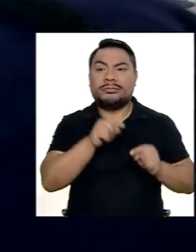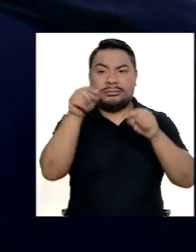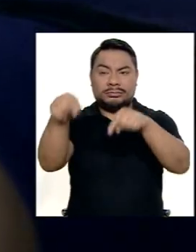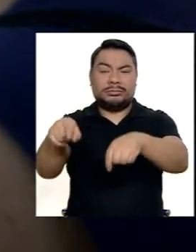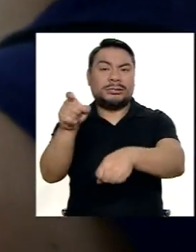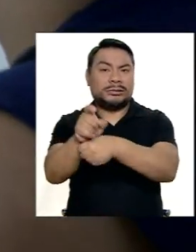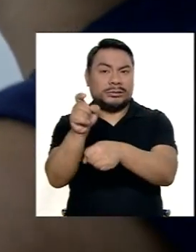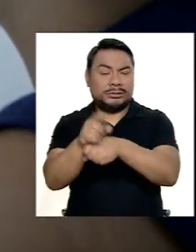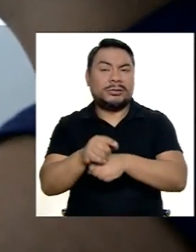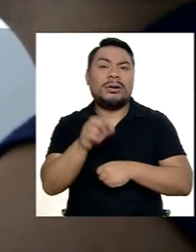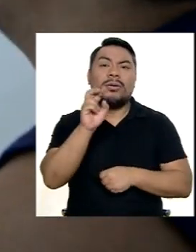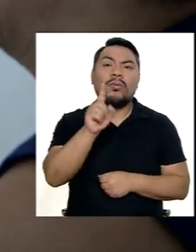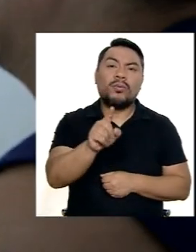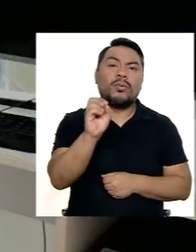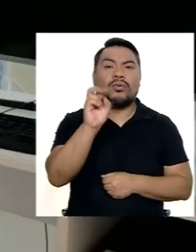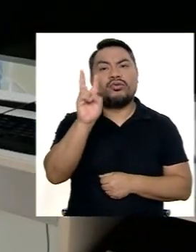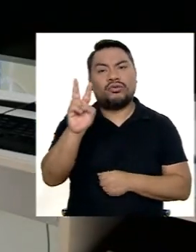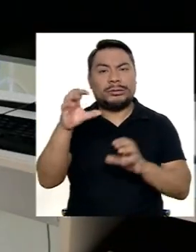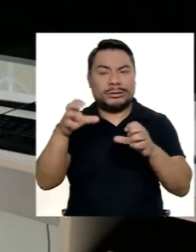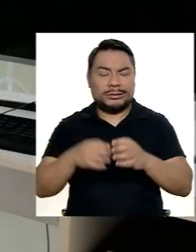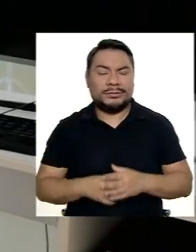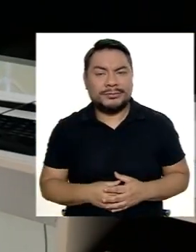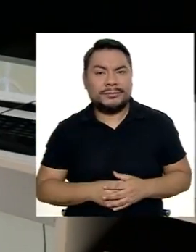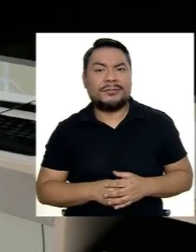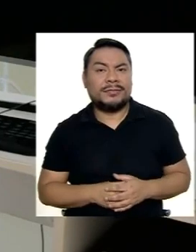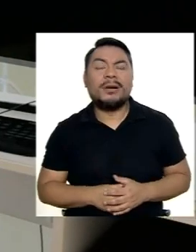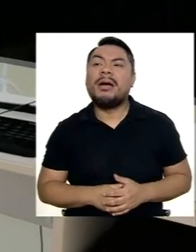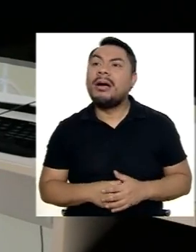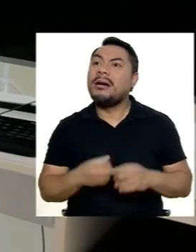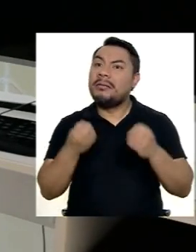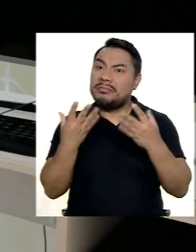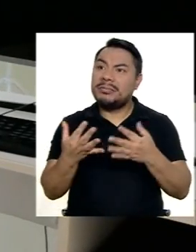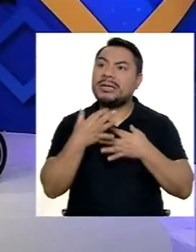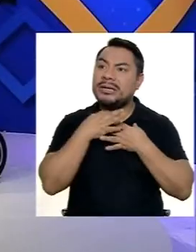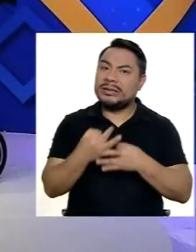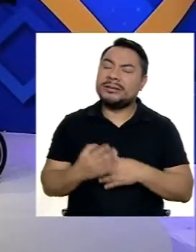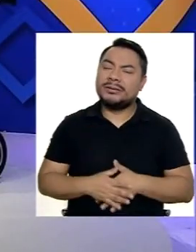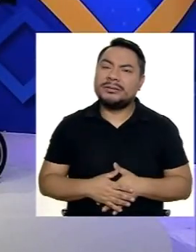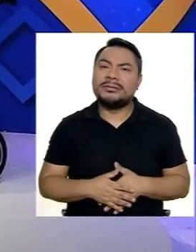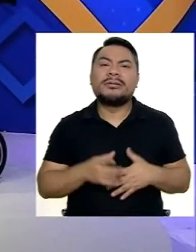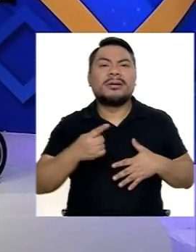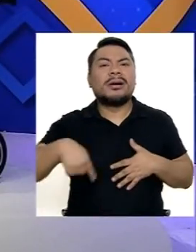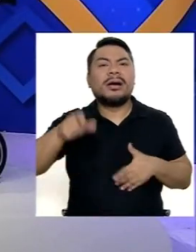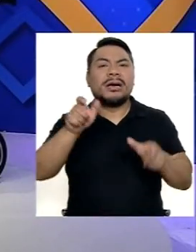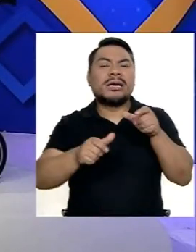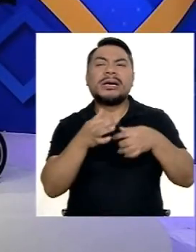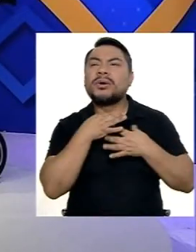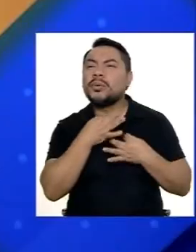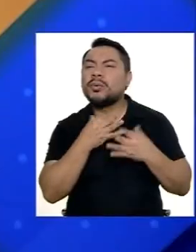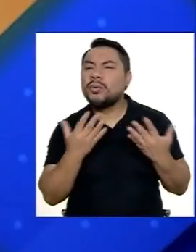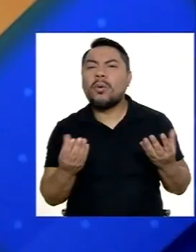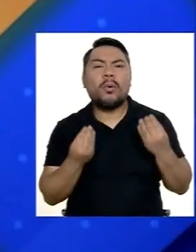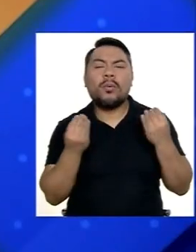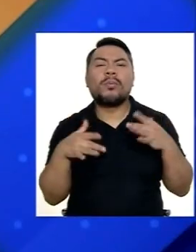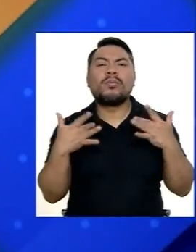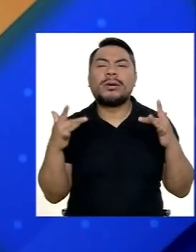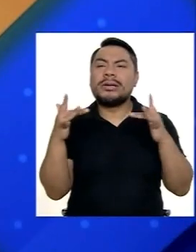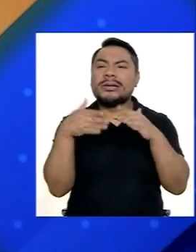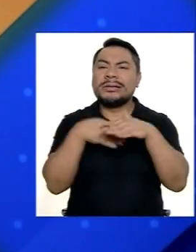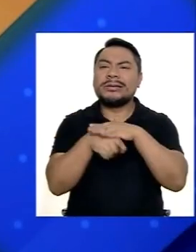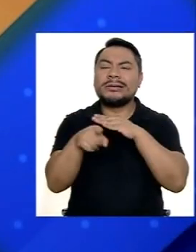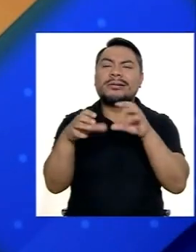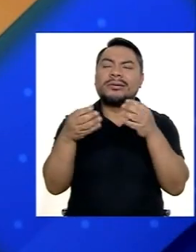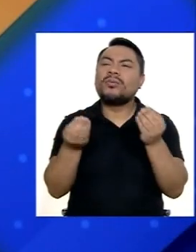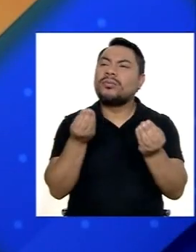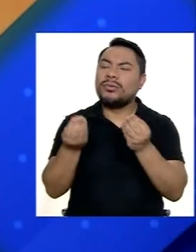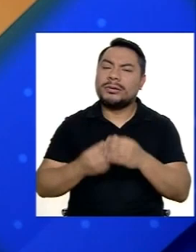Talleres De una a dos sesiones Ah, qué bueno Muy interesante Y para los interesados ¿Cómo pueden acceder A